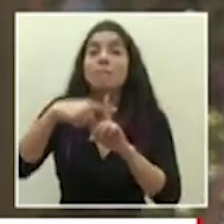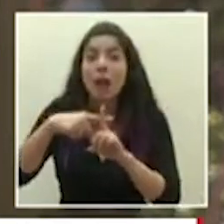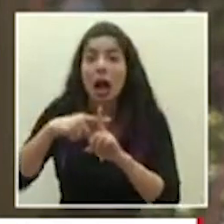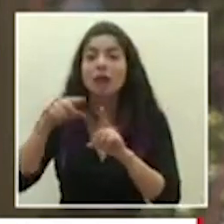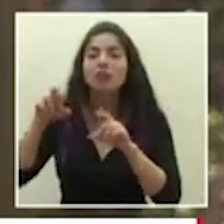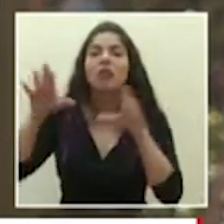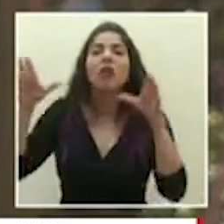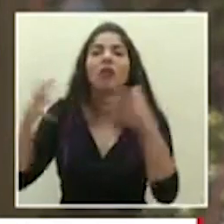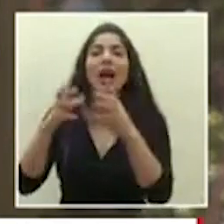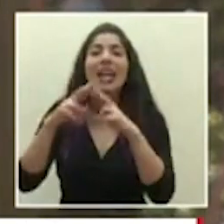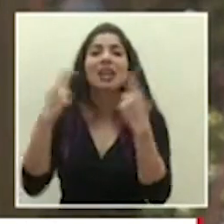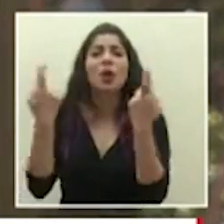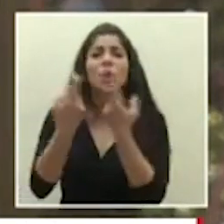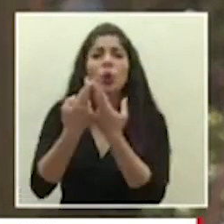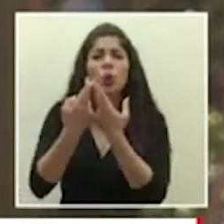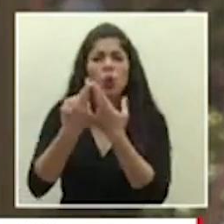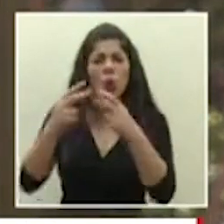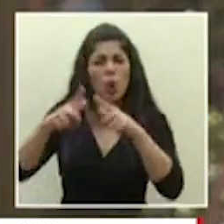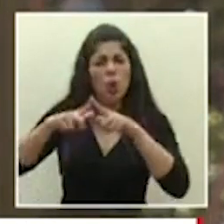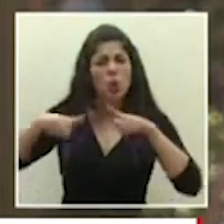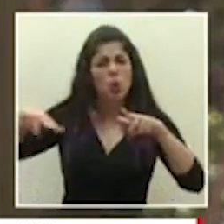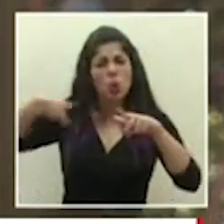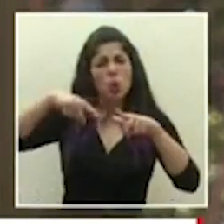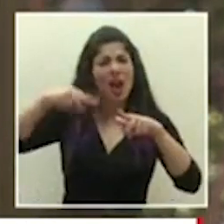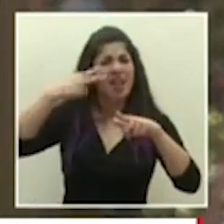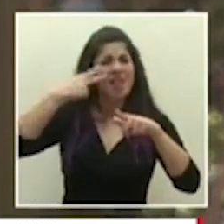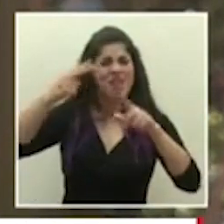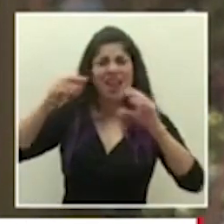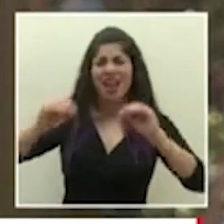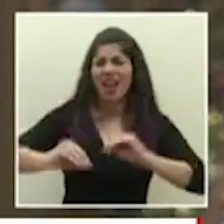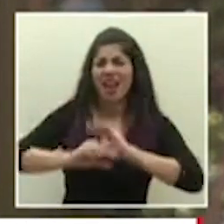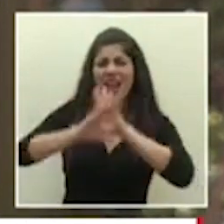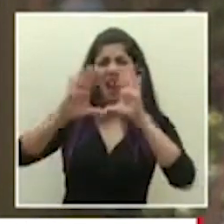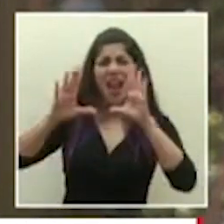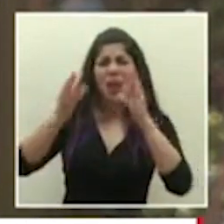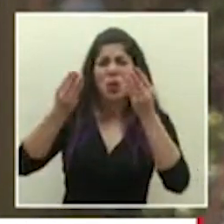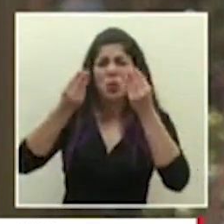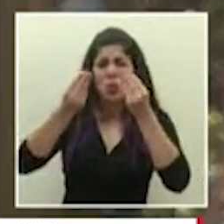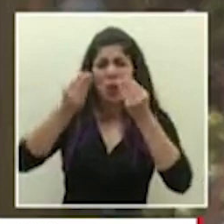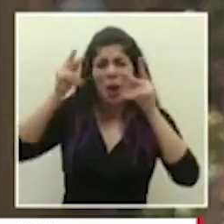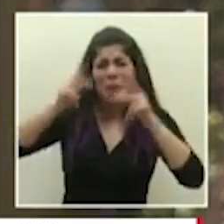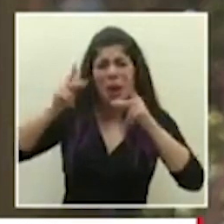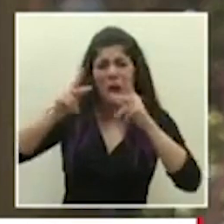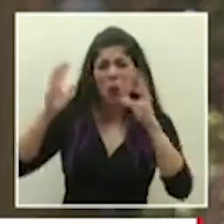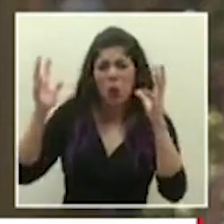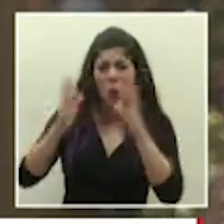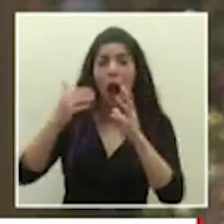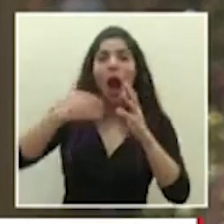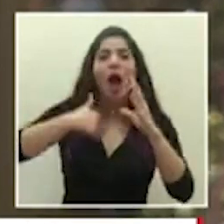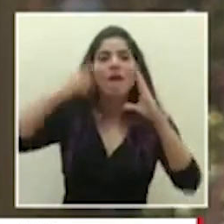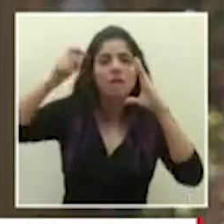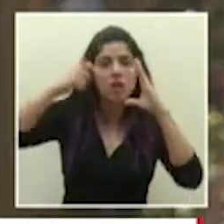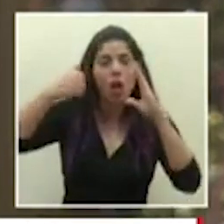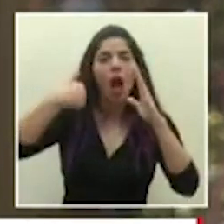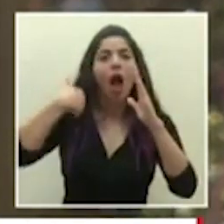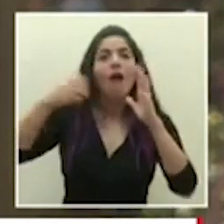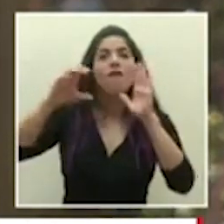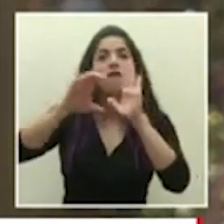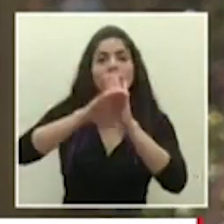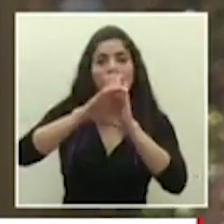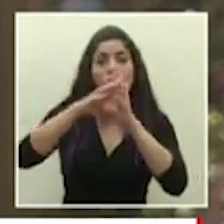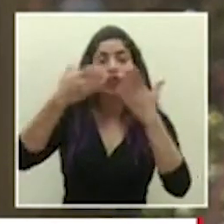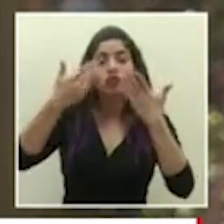reuniones en sitios donde se ve claramente una gran cantidad de personas hay videos hay fotografías que inclusive se las